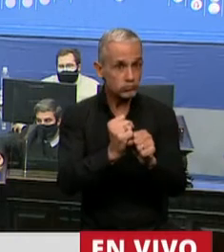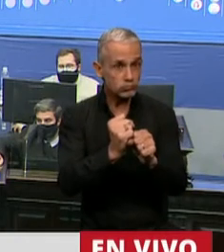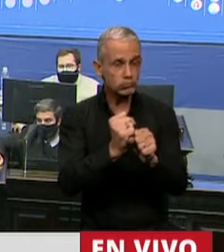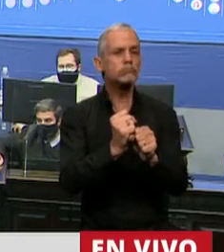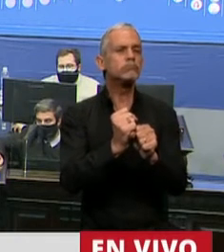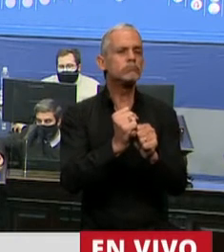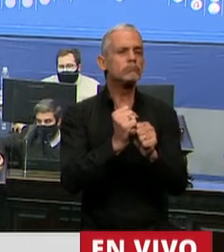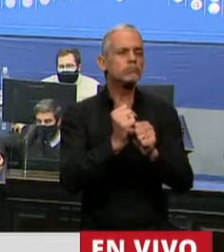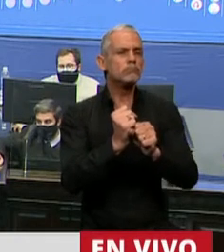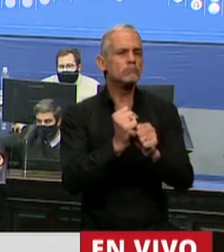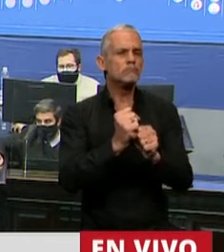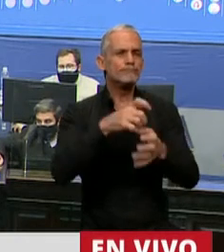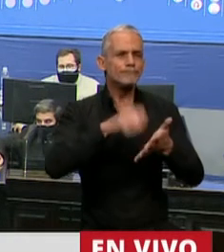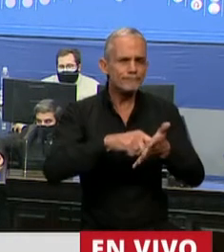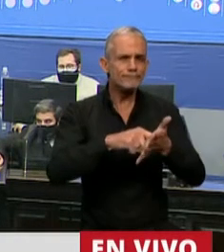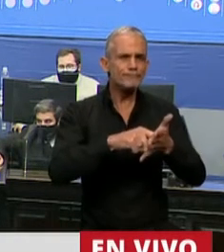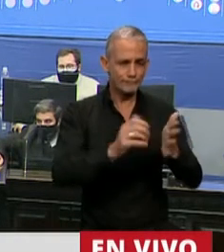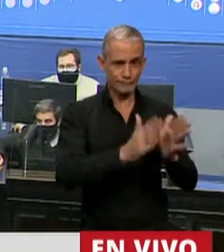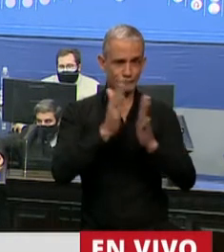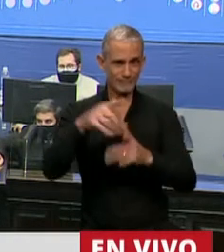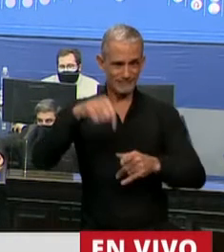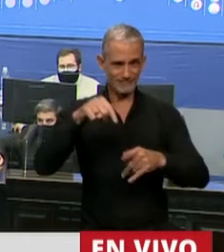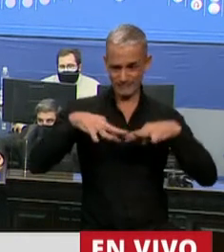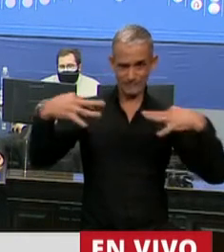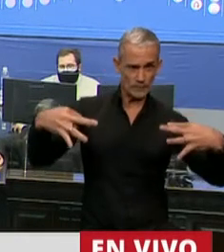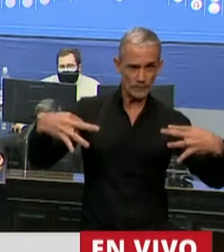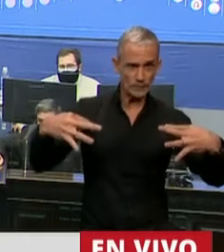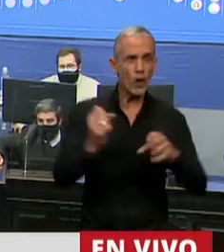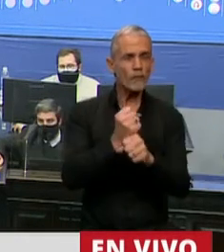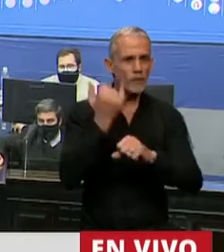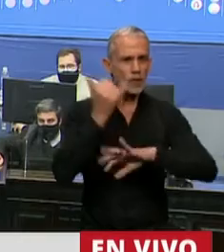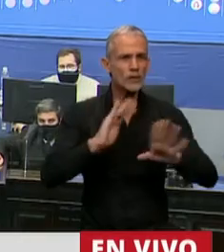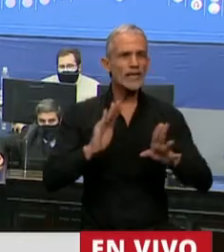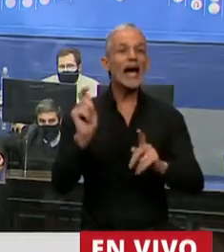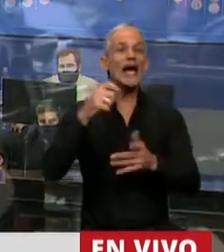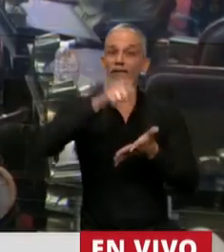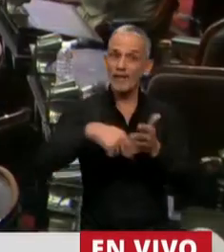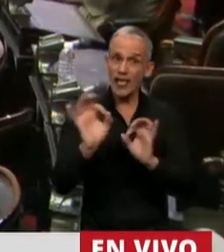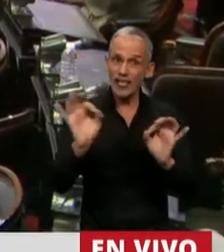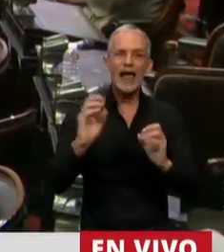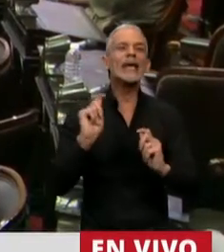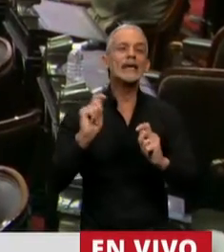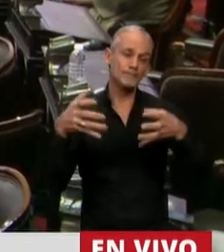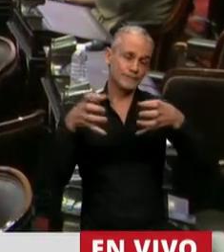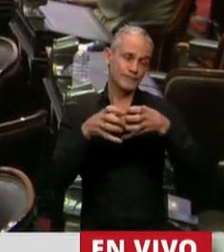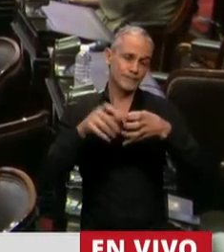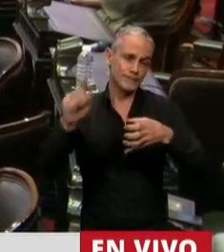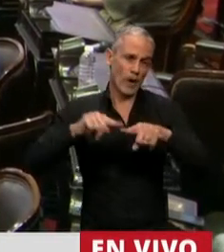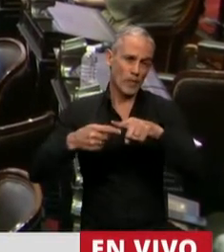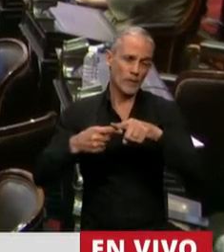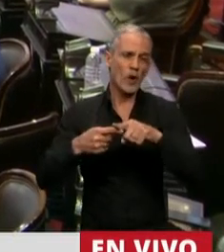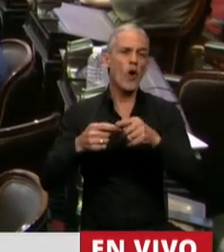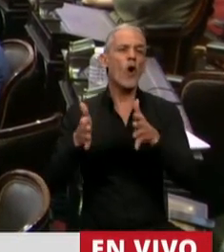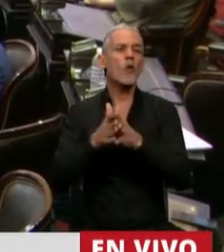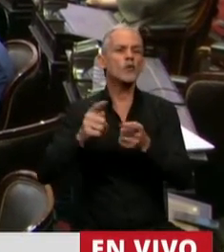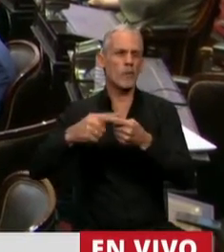después en este pleno, fueron los presidentes del interbloque junto